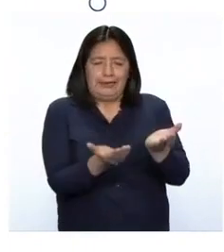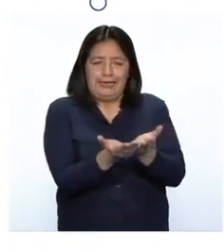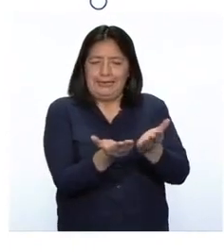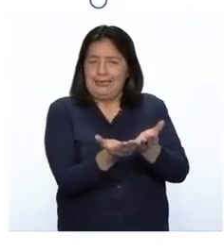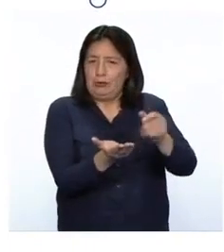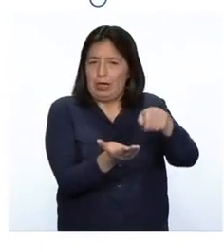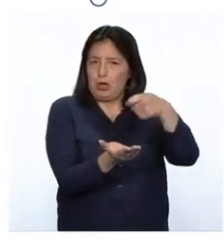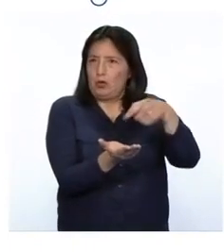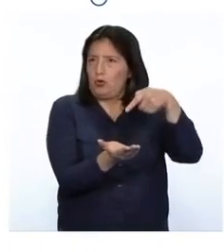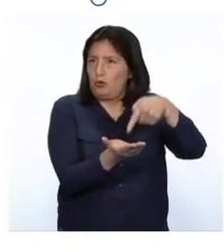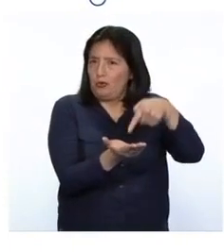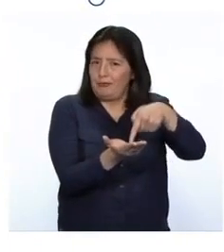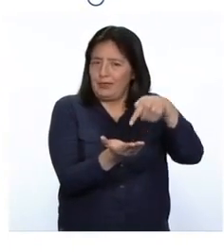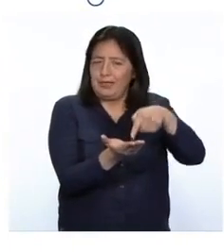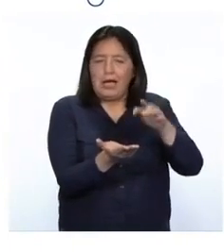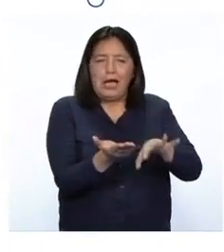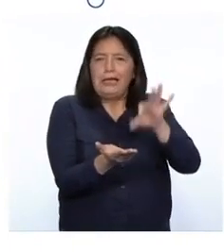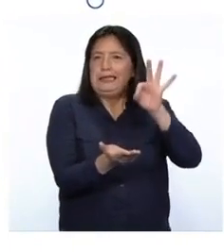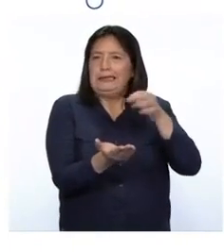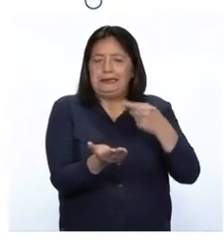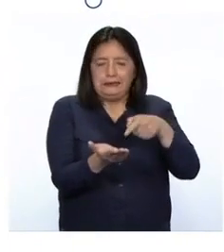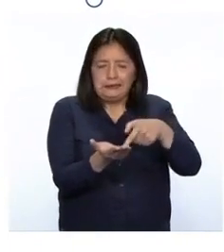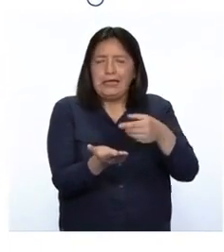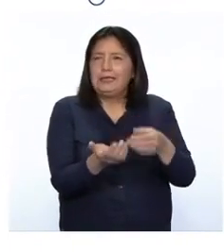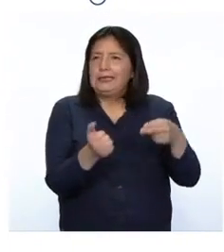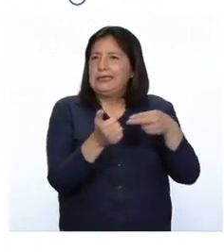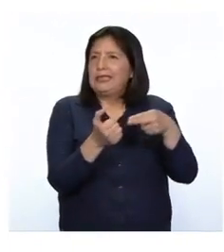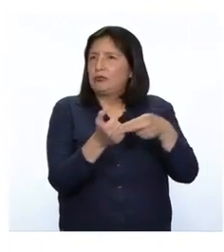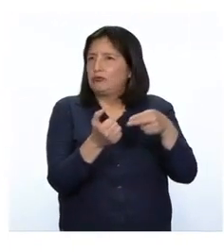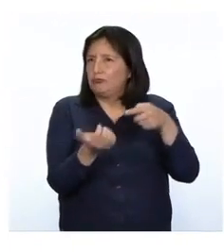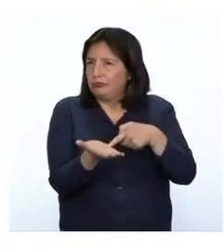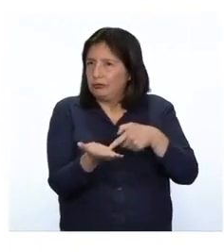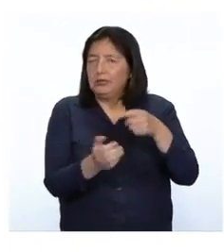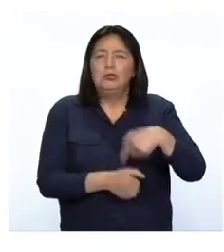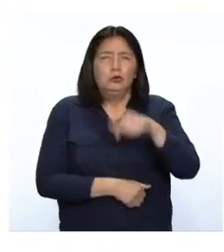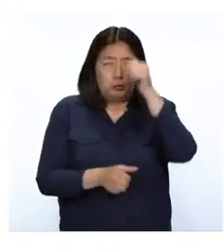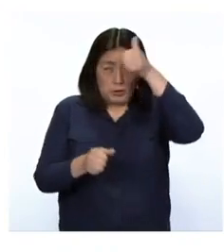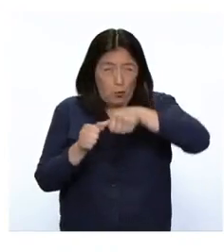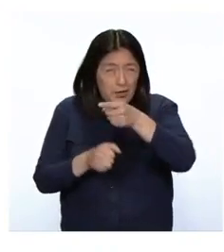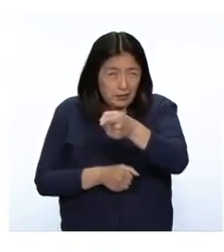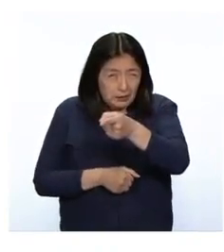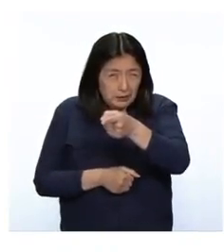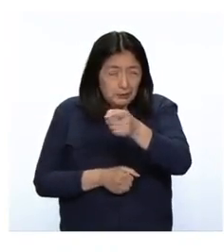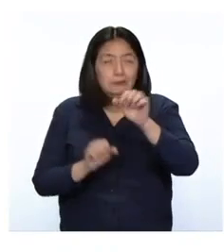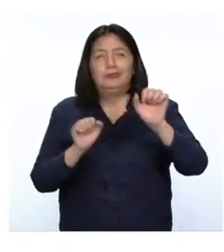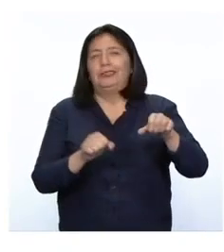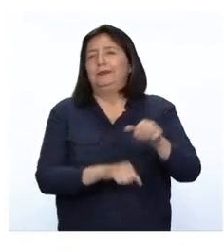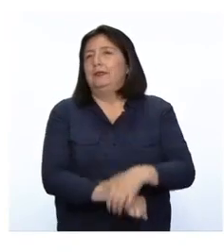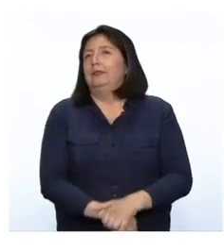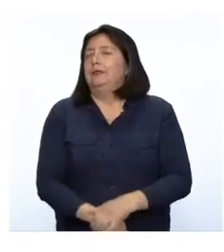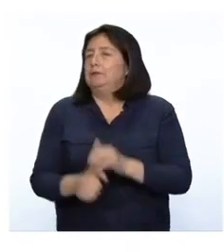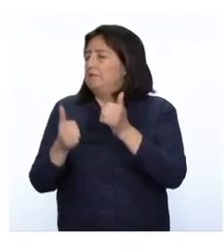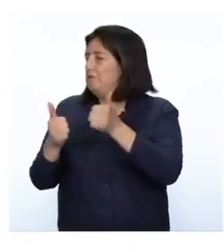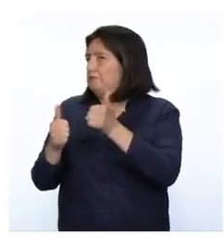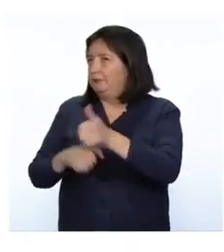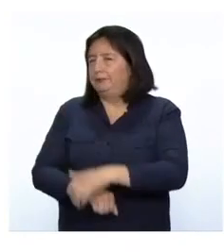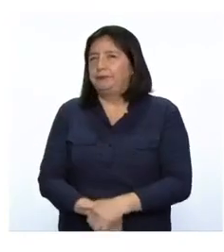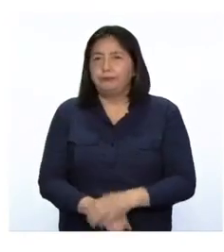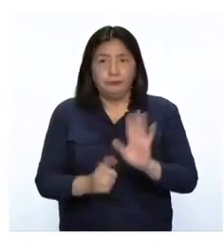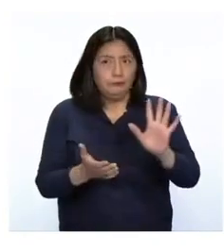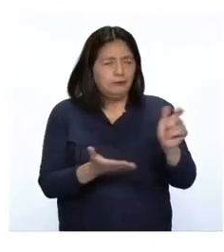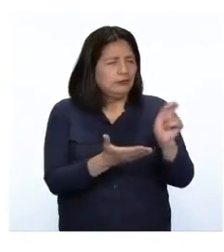comida creativo en el que encuentren alimentos ricos en hierro. ¿Recuerdas cuáles son? ¿Sí? ¡Genial!